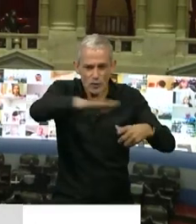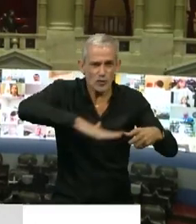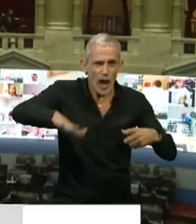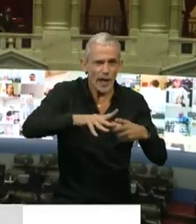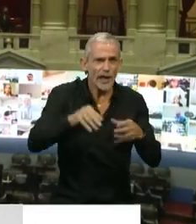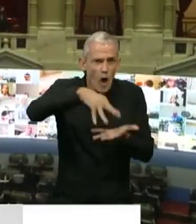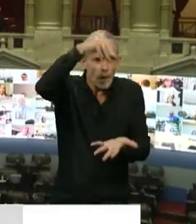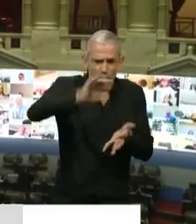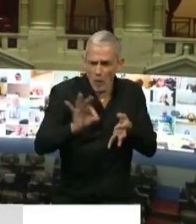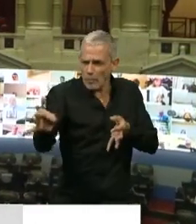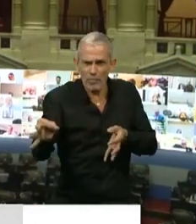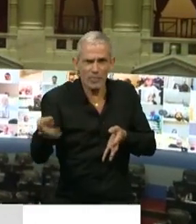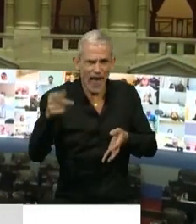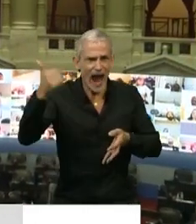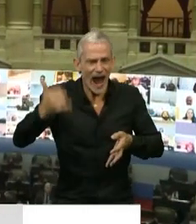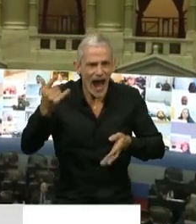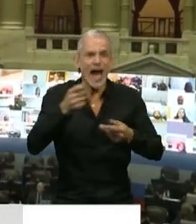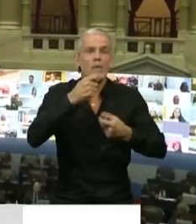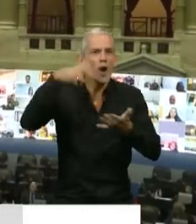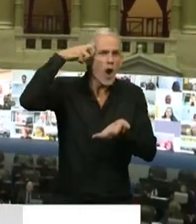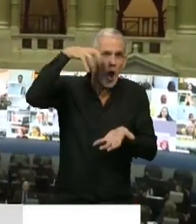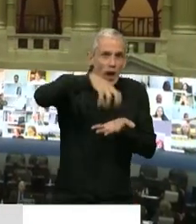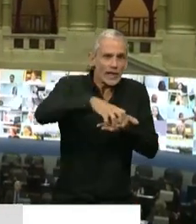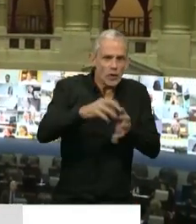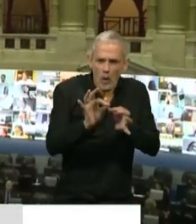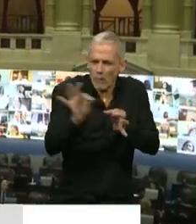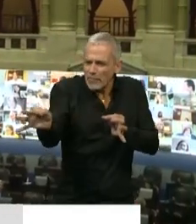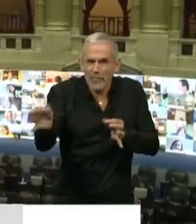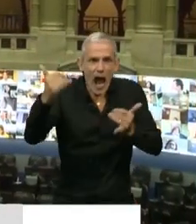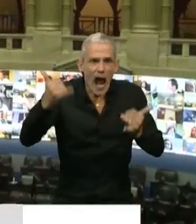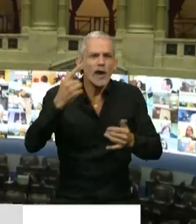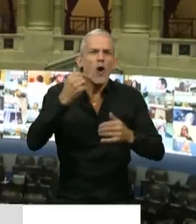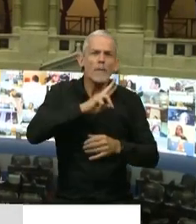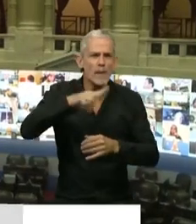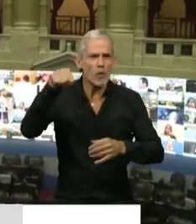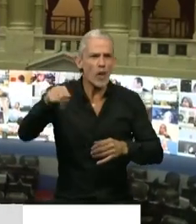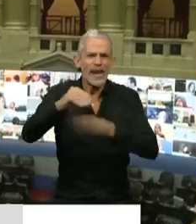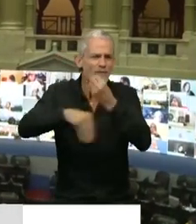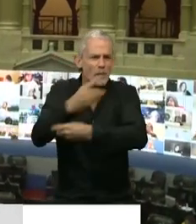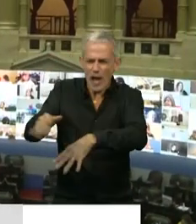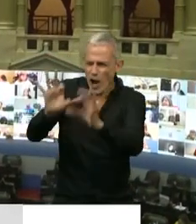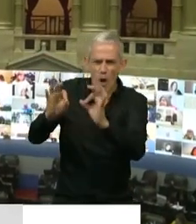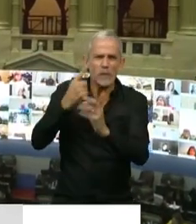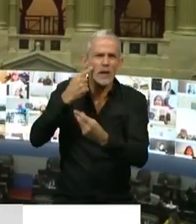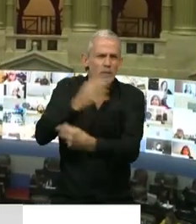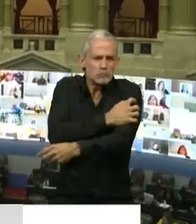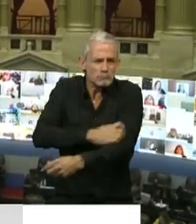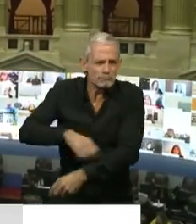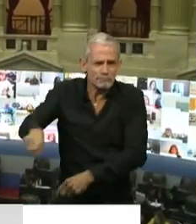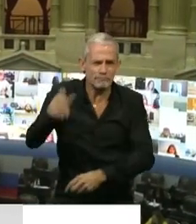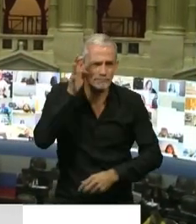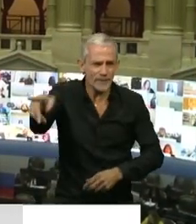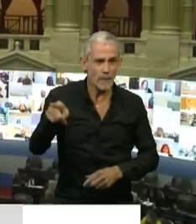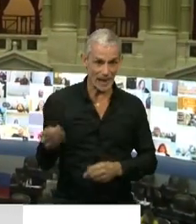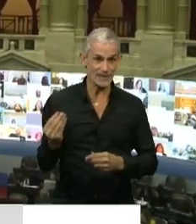cuadras del Obelisco, a pocas cuadras del Congreso, existen hombres y mujeres, familias enteras viviendo en situaciones de indigencia